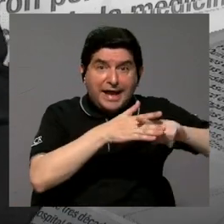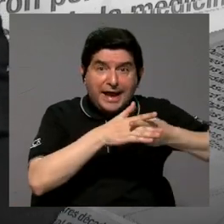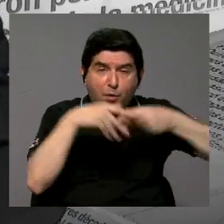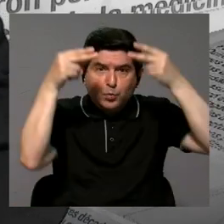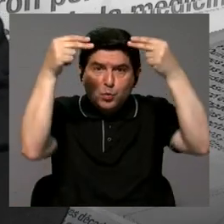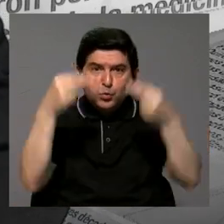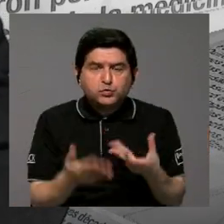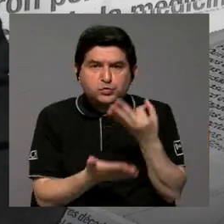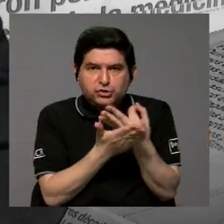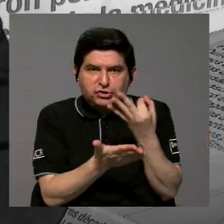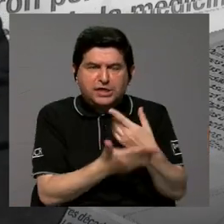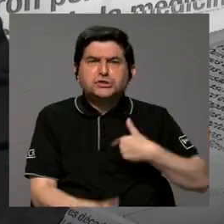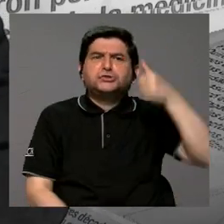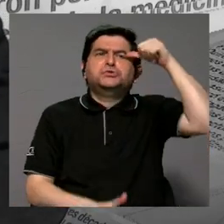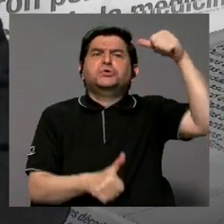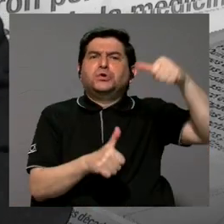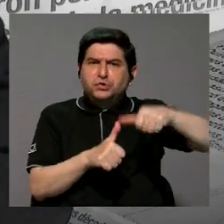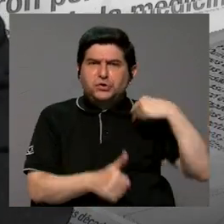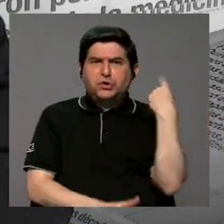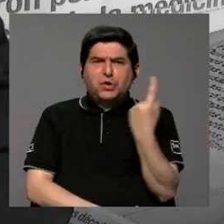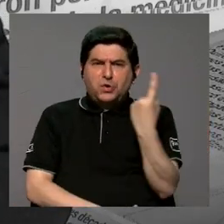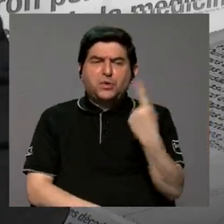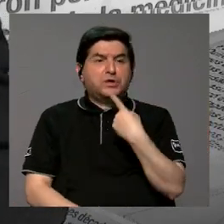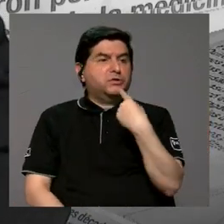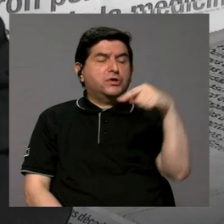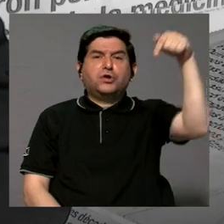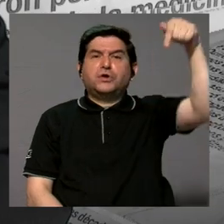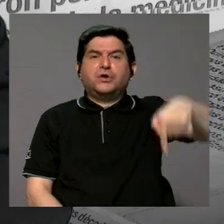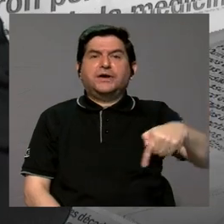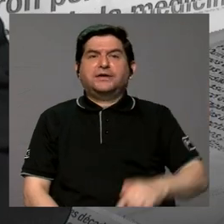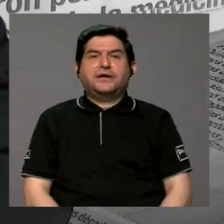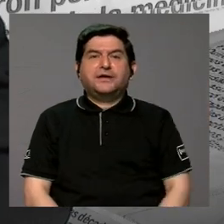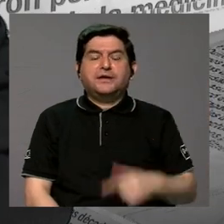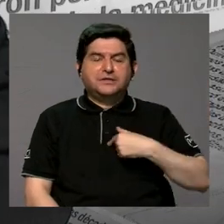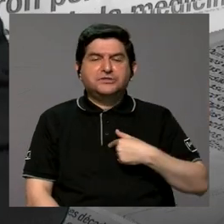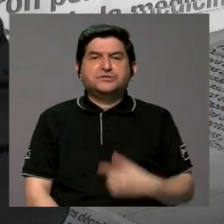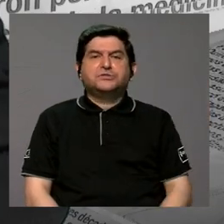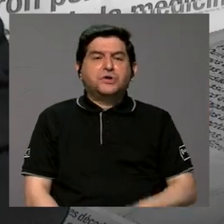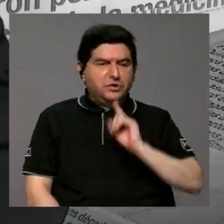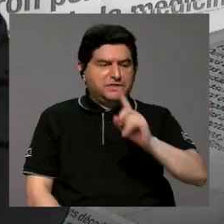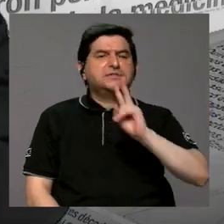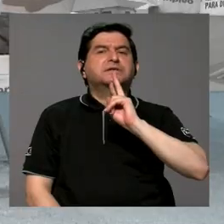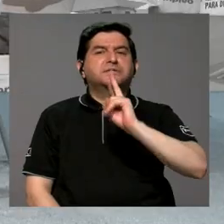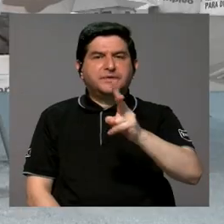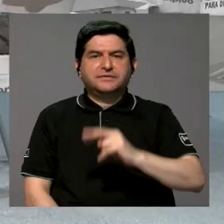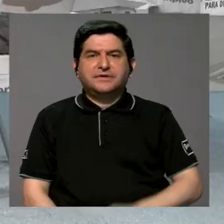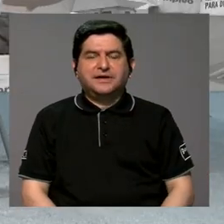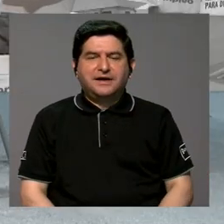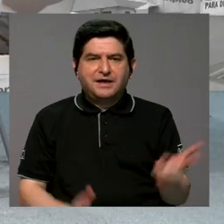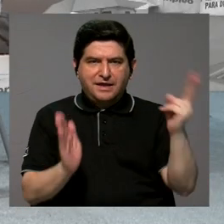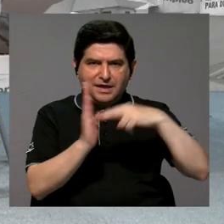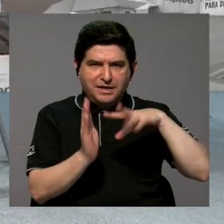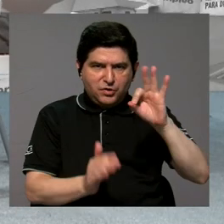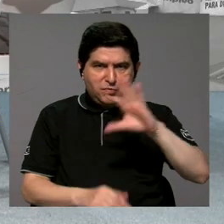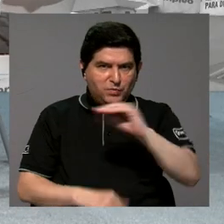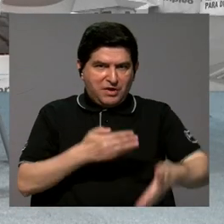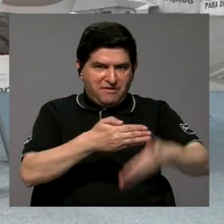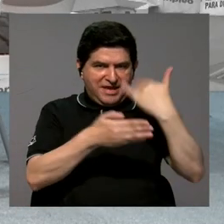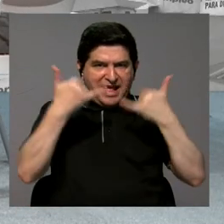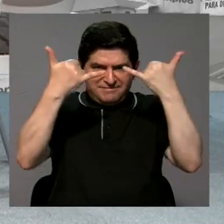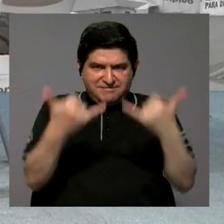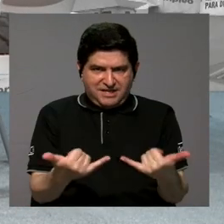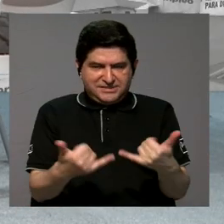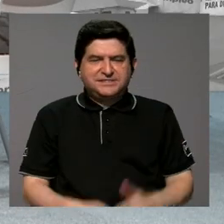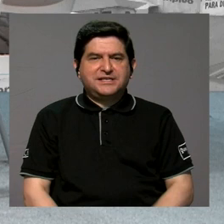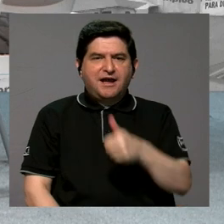presupuestarios financieros, yo me acuerdo siempre de eso y lo puedo decir aquí, puedo dar fe de que eso es así. Y desde el 2009 y antes ya habían